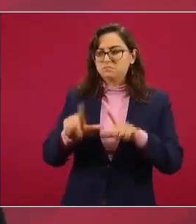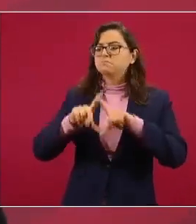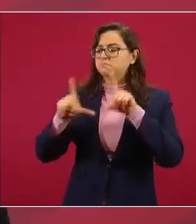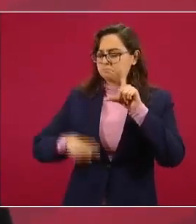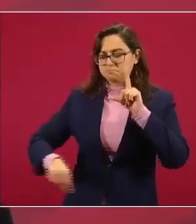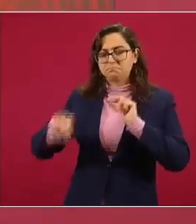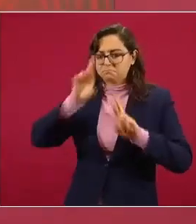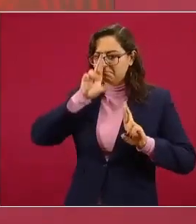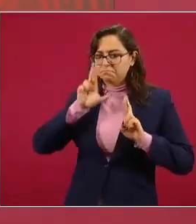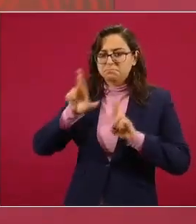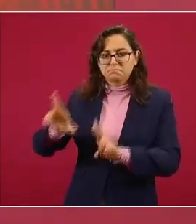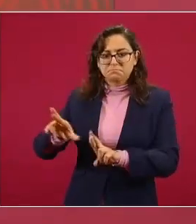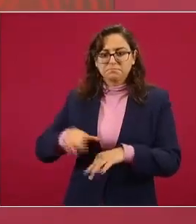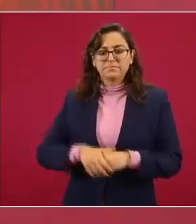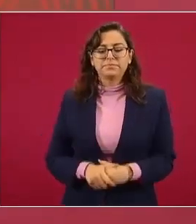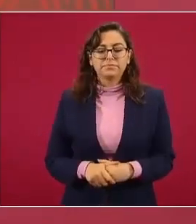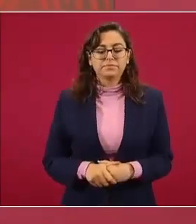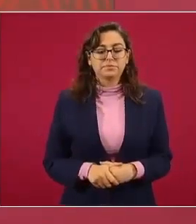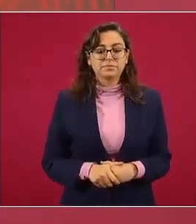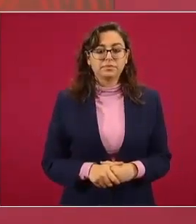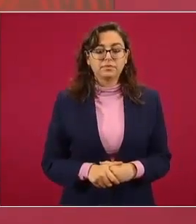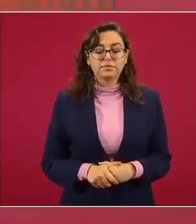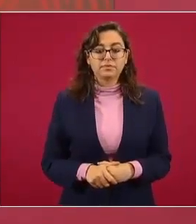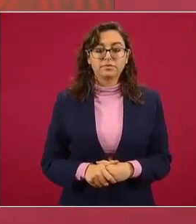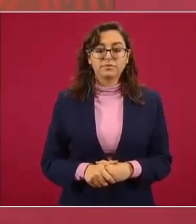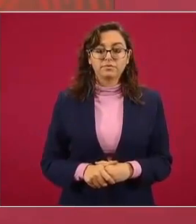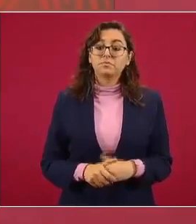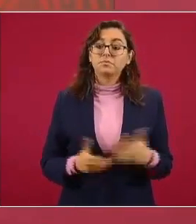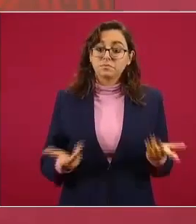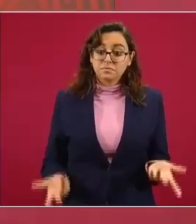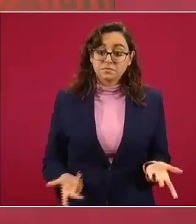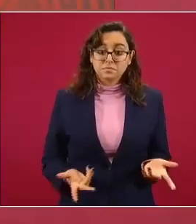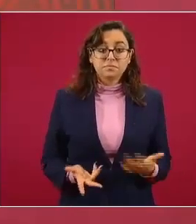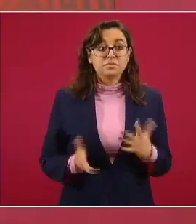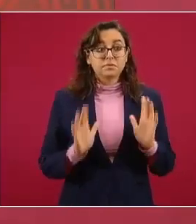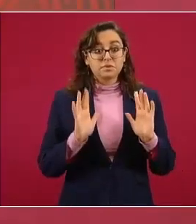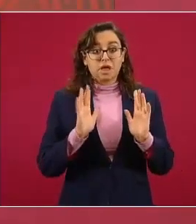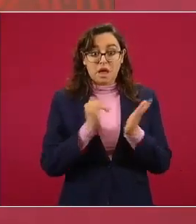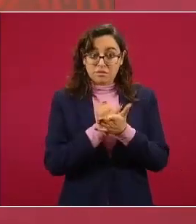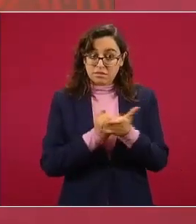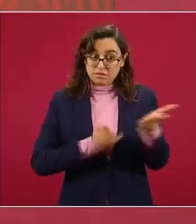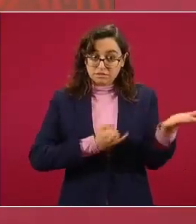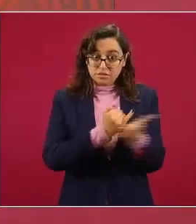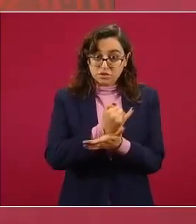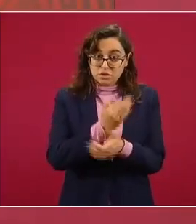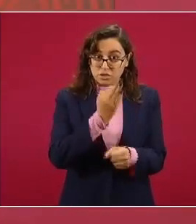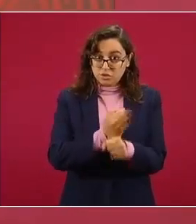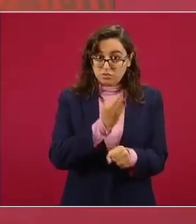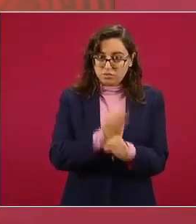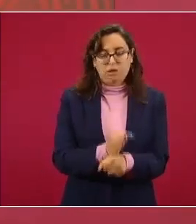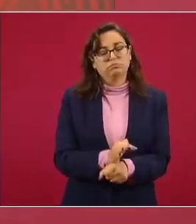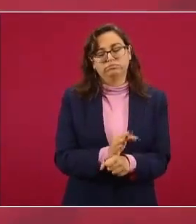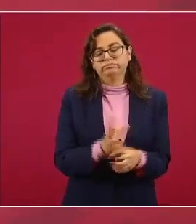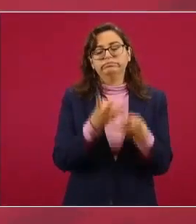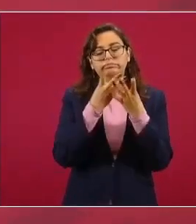entonces esta decisión que se ha tomado me parece que es la mejor solución y también